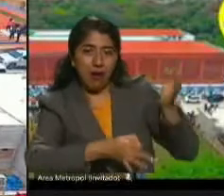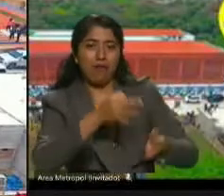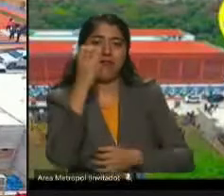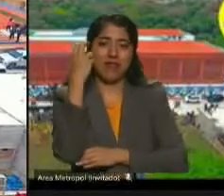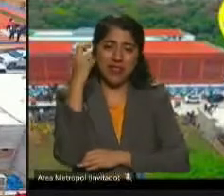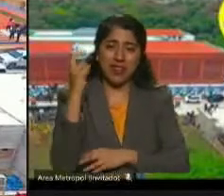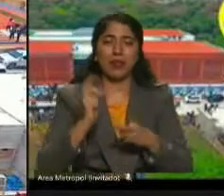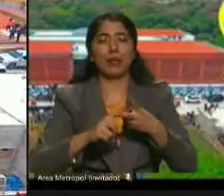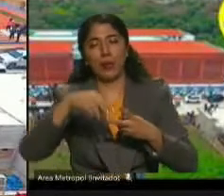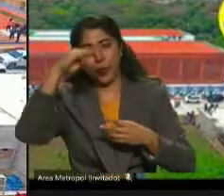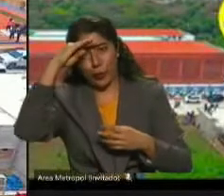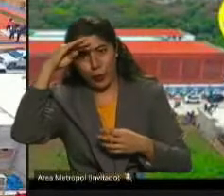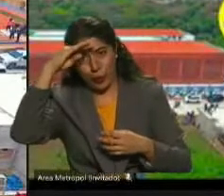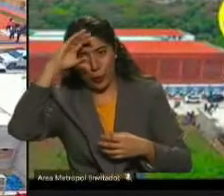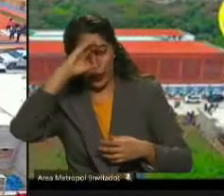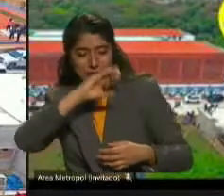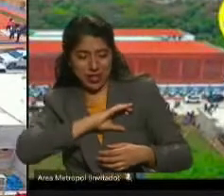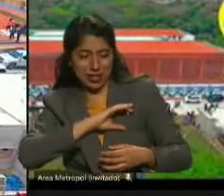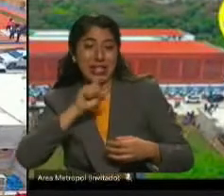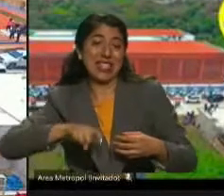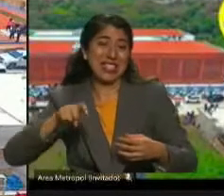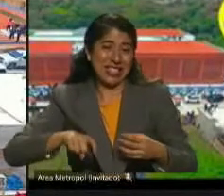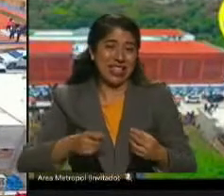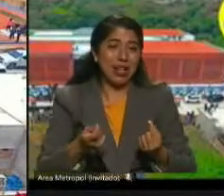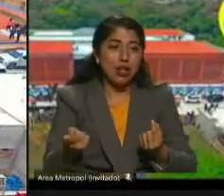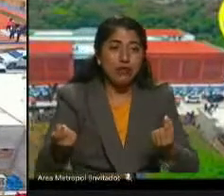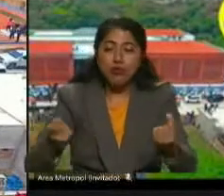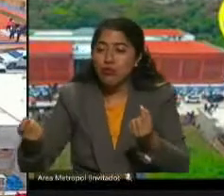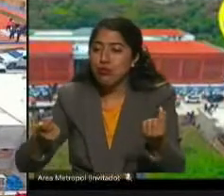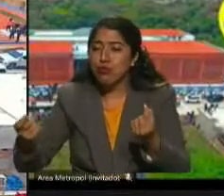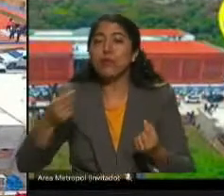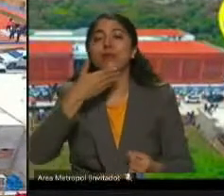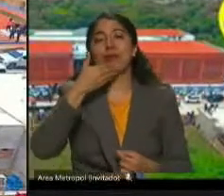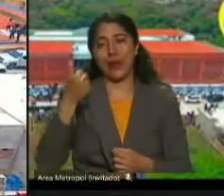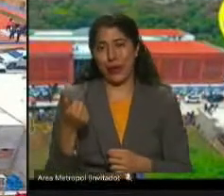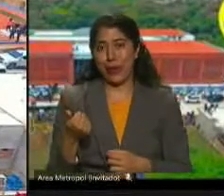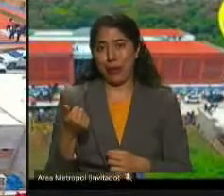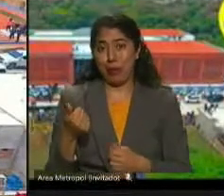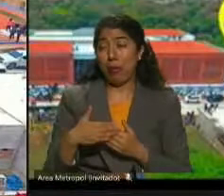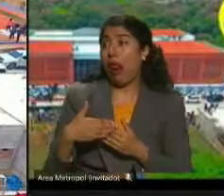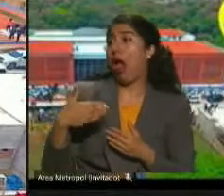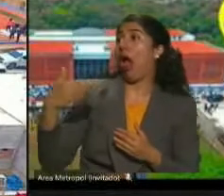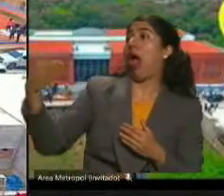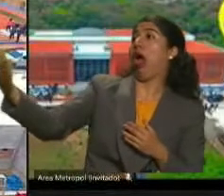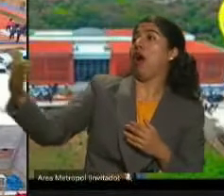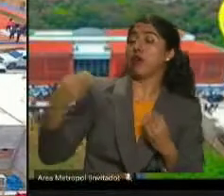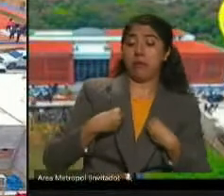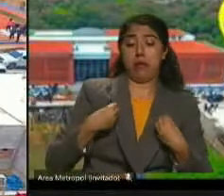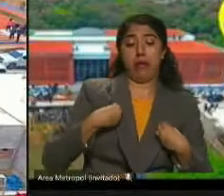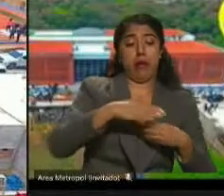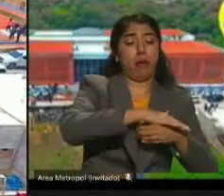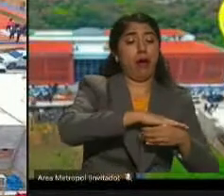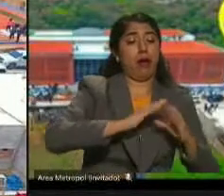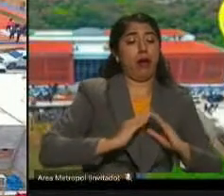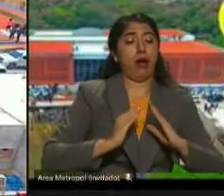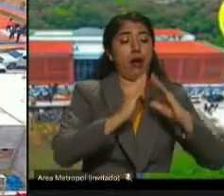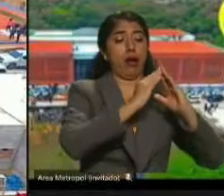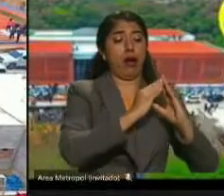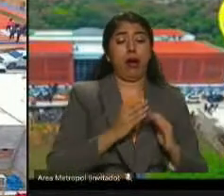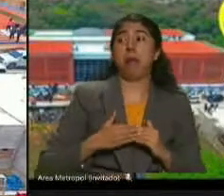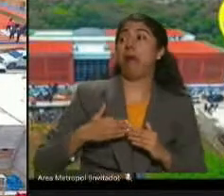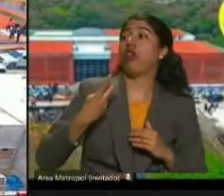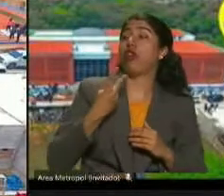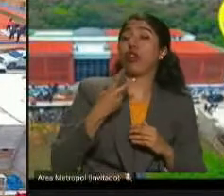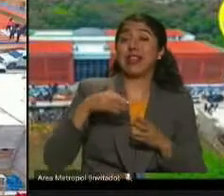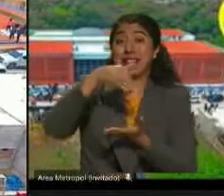desarrollado esta infraestructura que hacen que la ciudad en cualquier lugar donde esté ubicado el habitante en el centro o en el 12